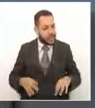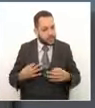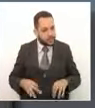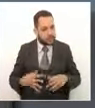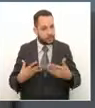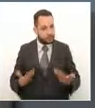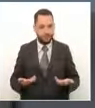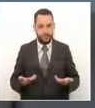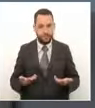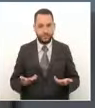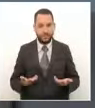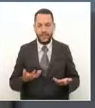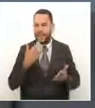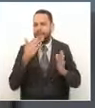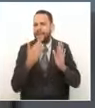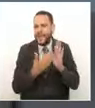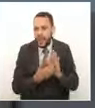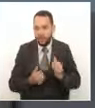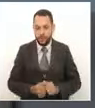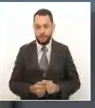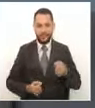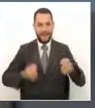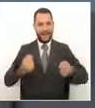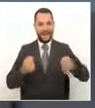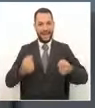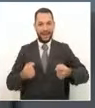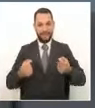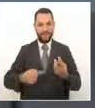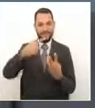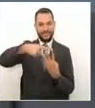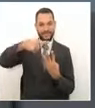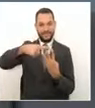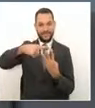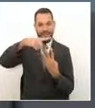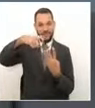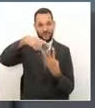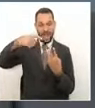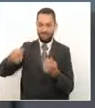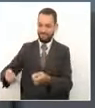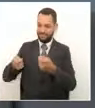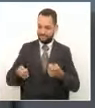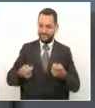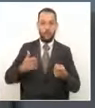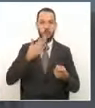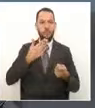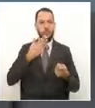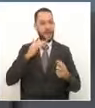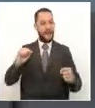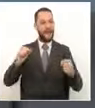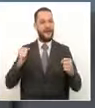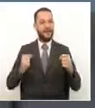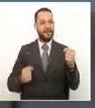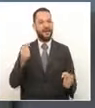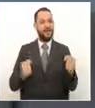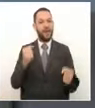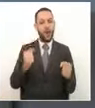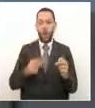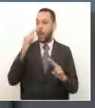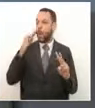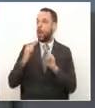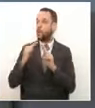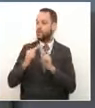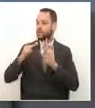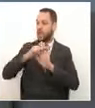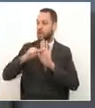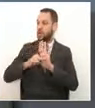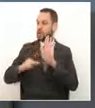Andrés o licencia de conducción técnicamente se dice así y usted se conoce las normas de tránsito